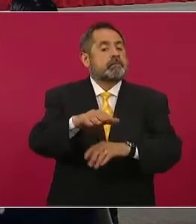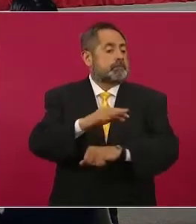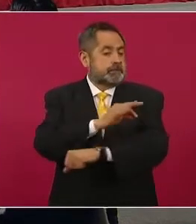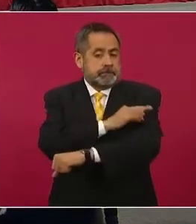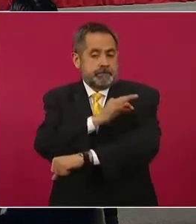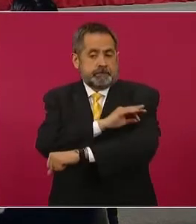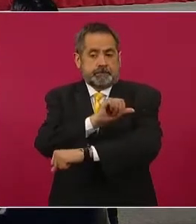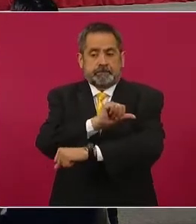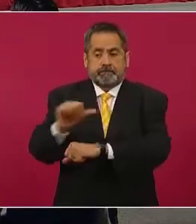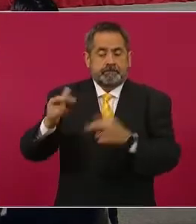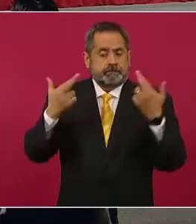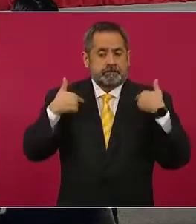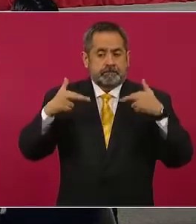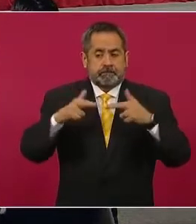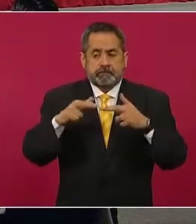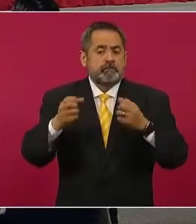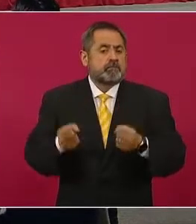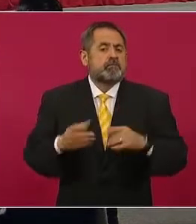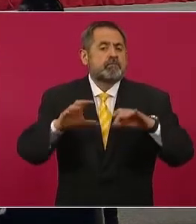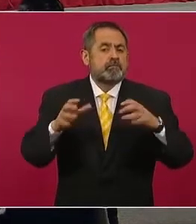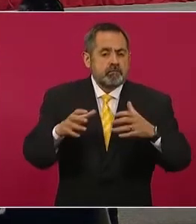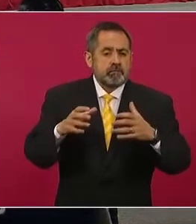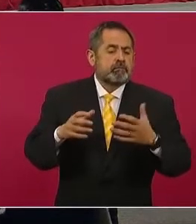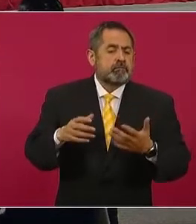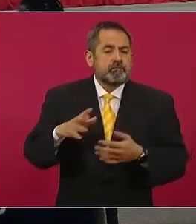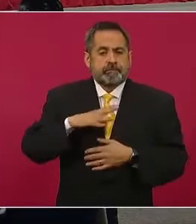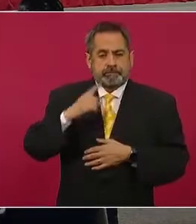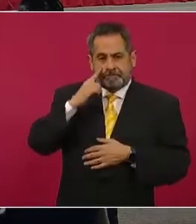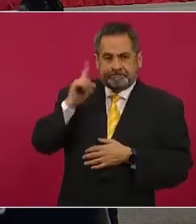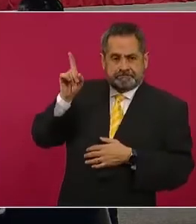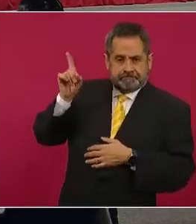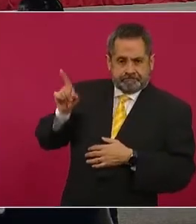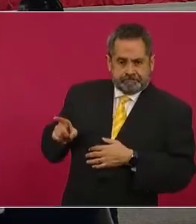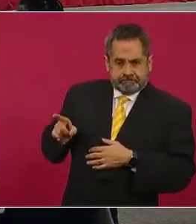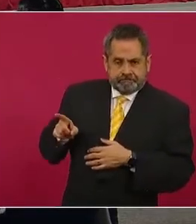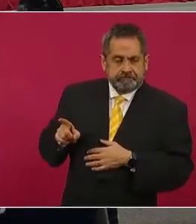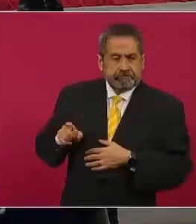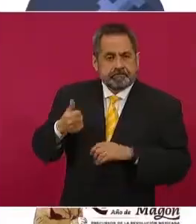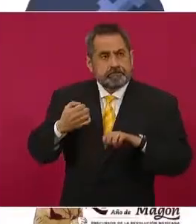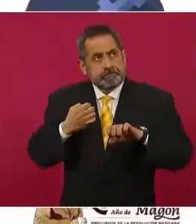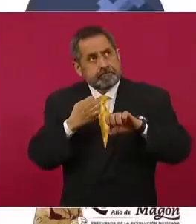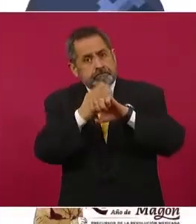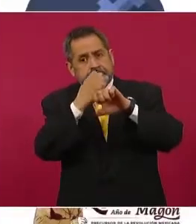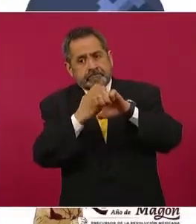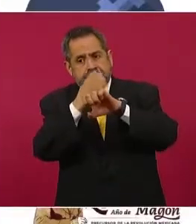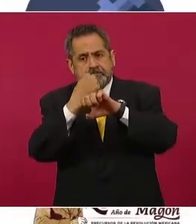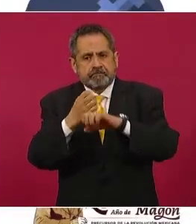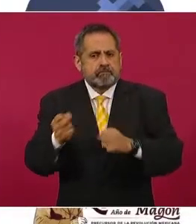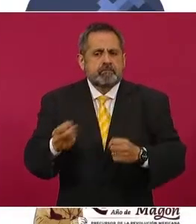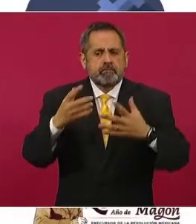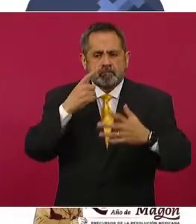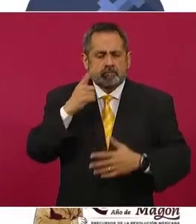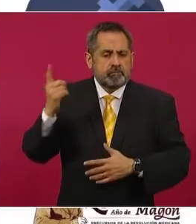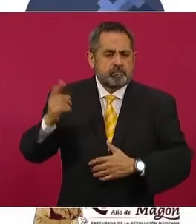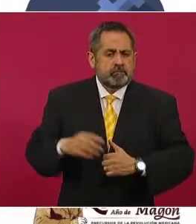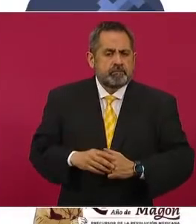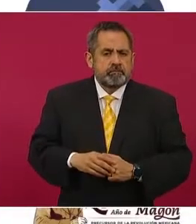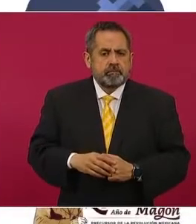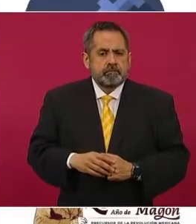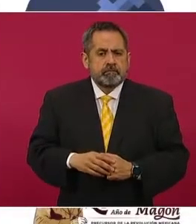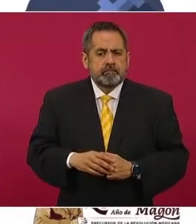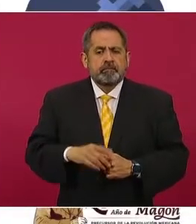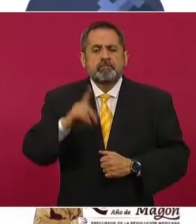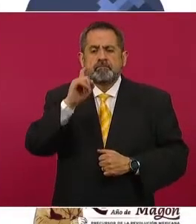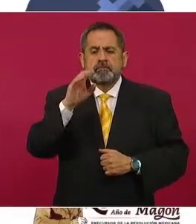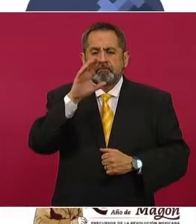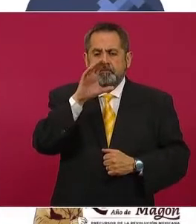vacunación al personal educativo, el número de vacunas efectivamente ahí está por estado, desde lo que es Aguascalientes hasta